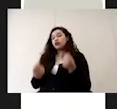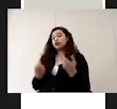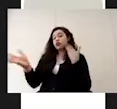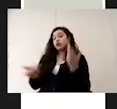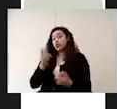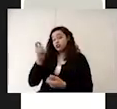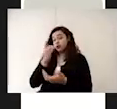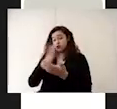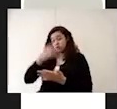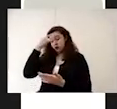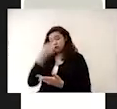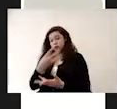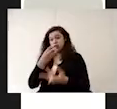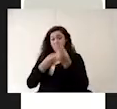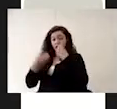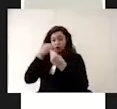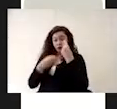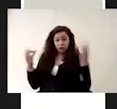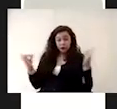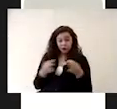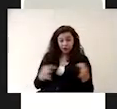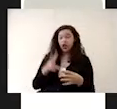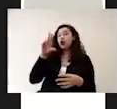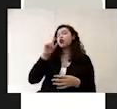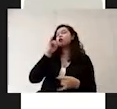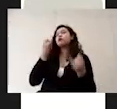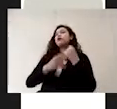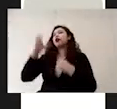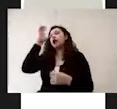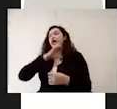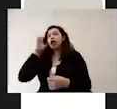únicamente a los alimentos fríos sino también a los calientes